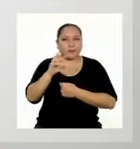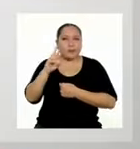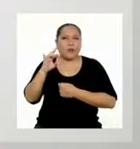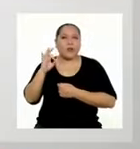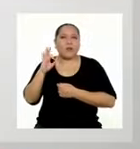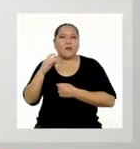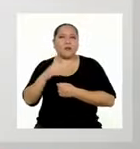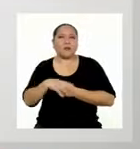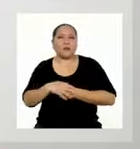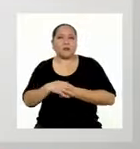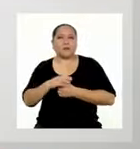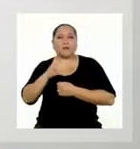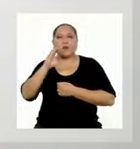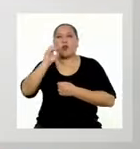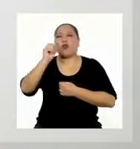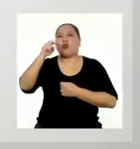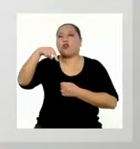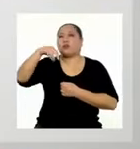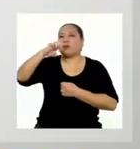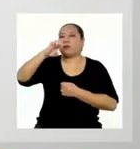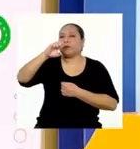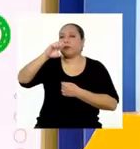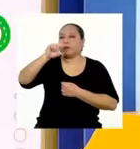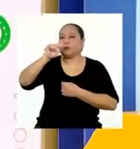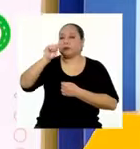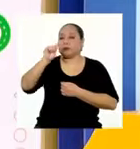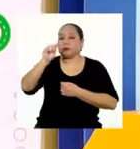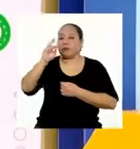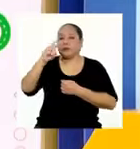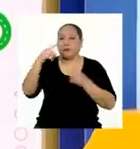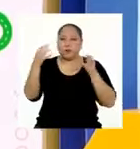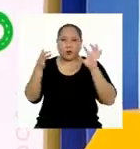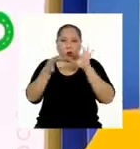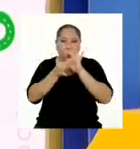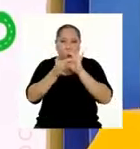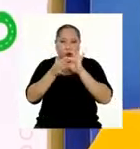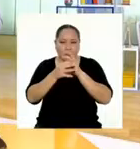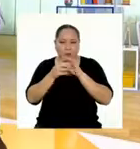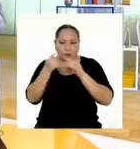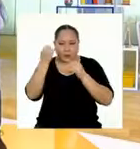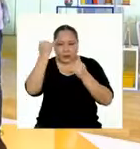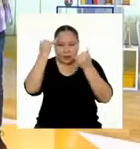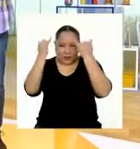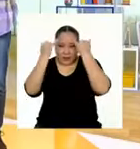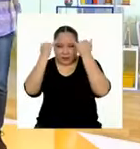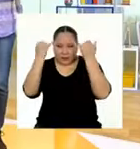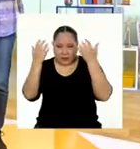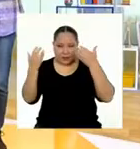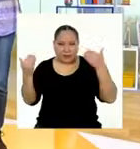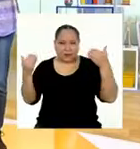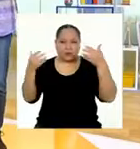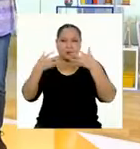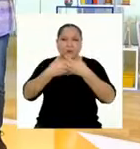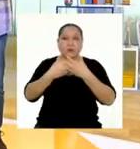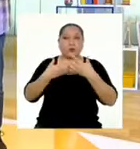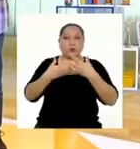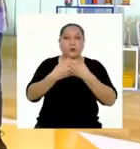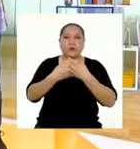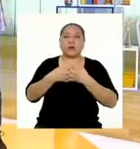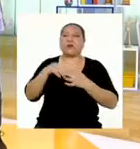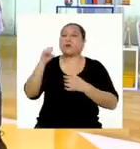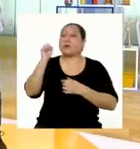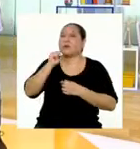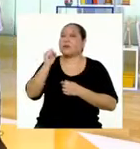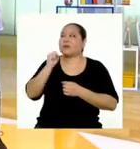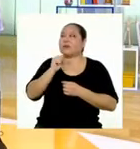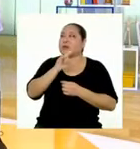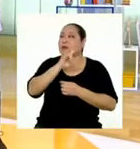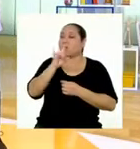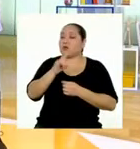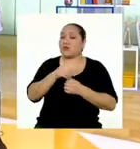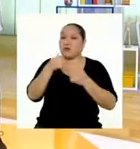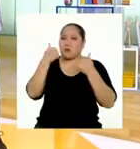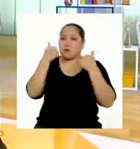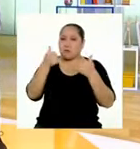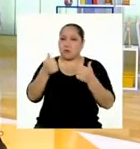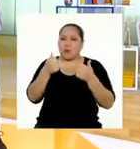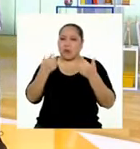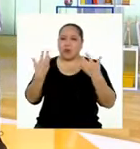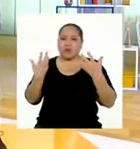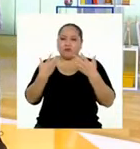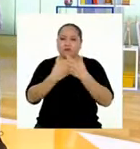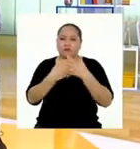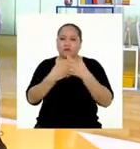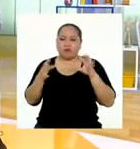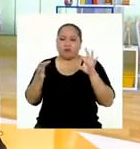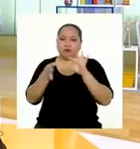para generar cohesión entre las ideas? Claro que sí. Se han usado bien los referentes textuales y los